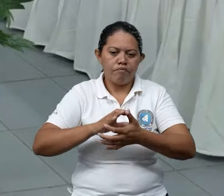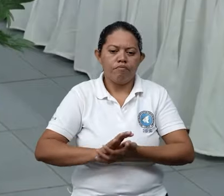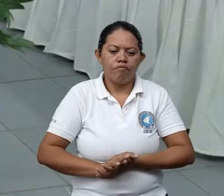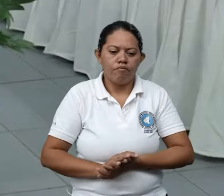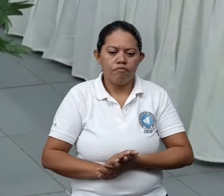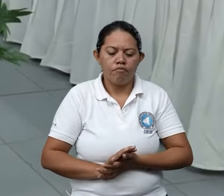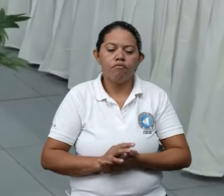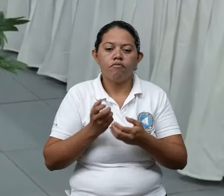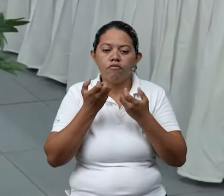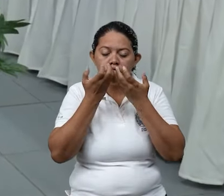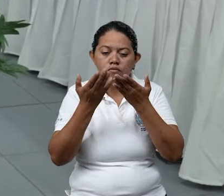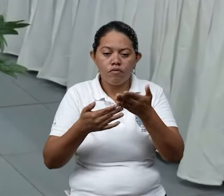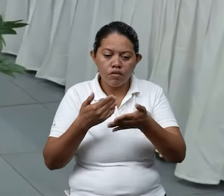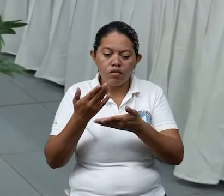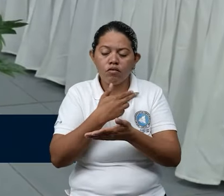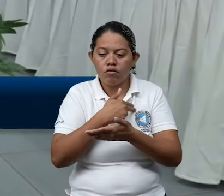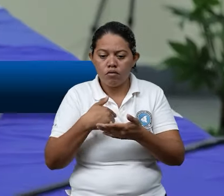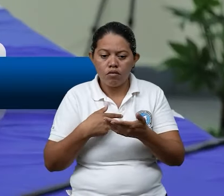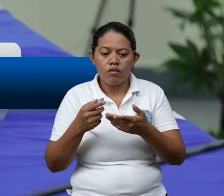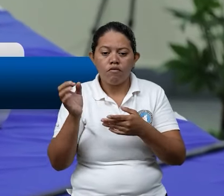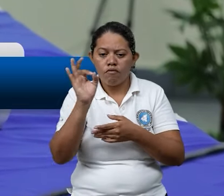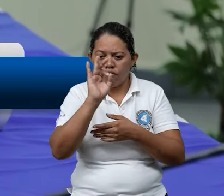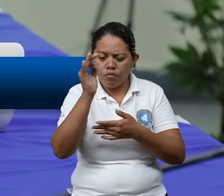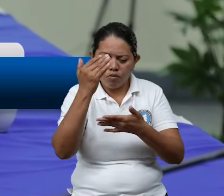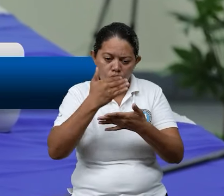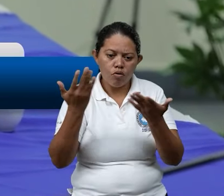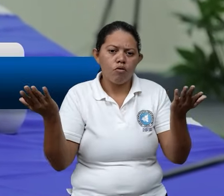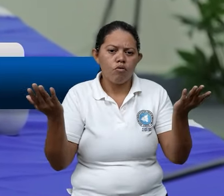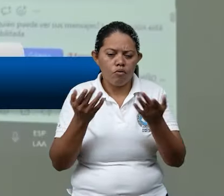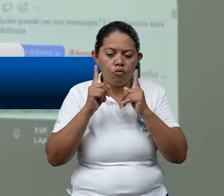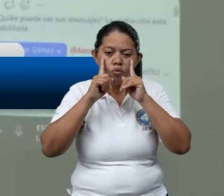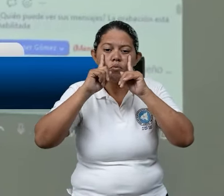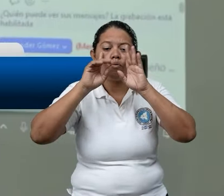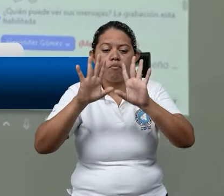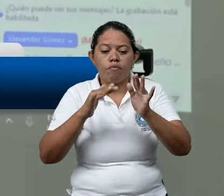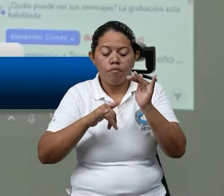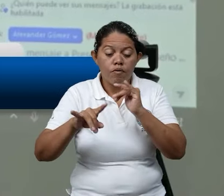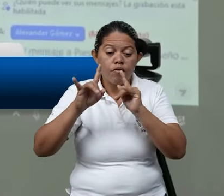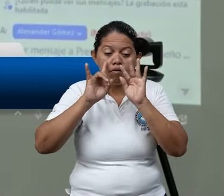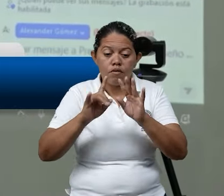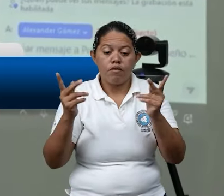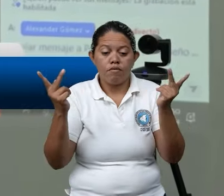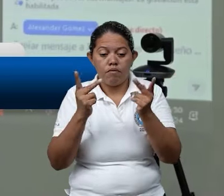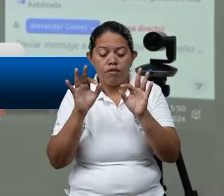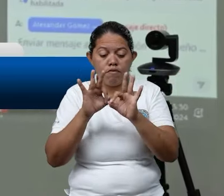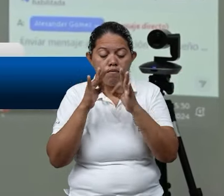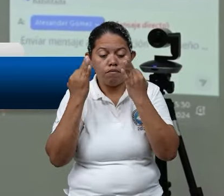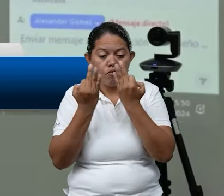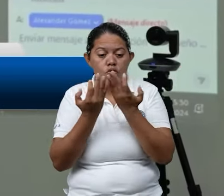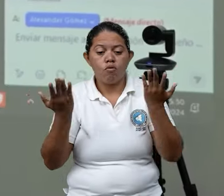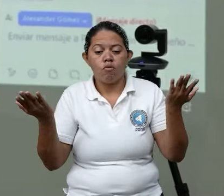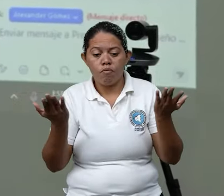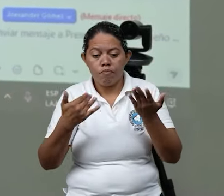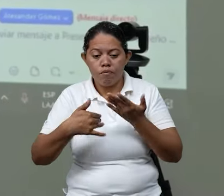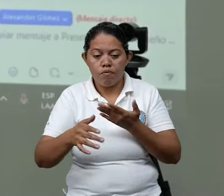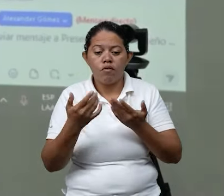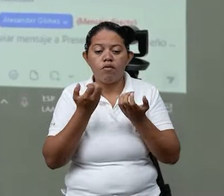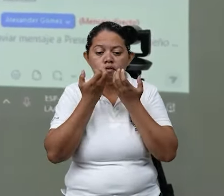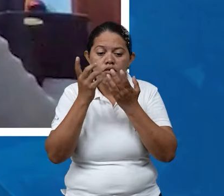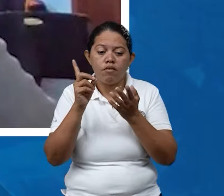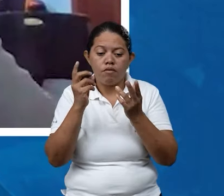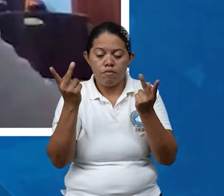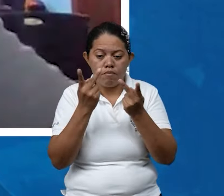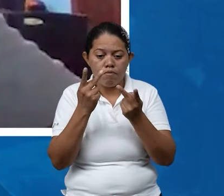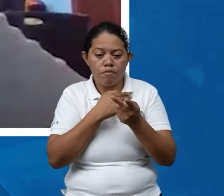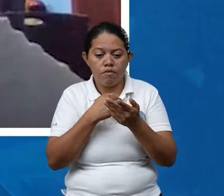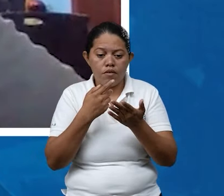Eso pues nosotros hemos venido implementando estrategias de cómo salvaguardar más eficiente la vida de las familias así como ahora los medios de vida